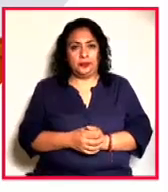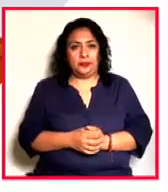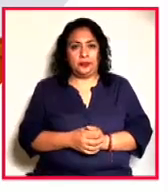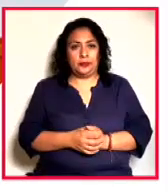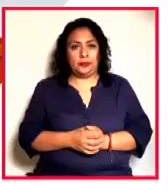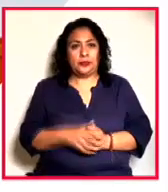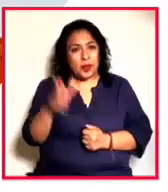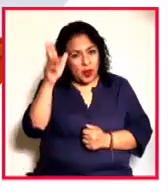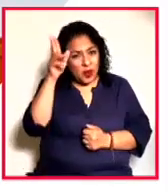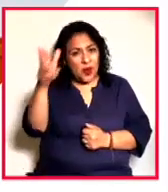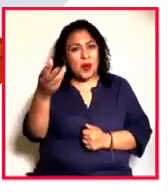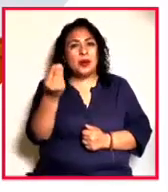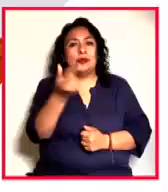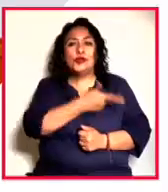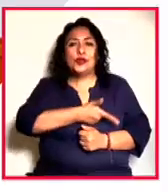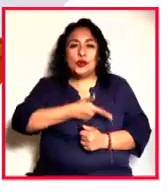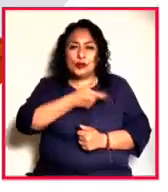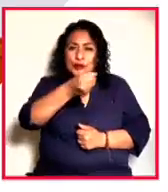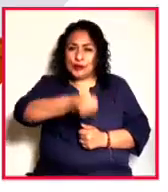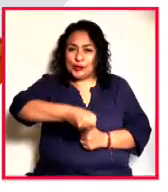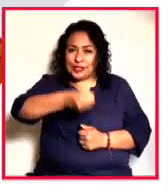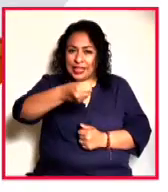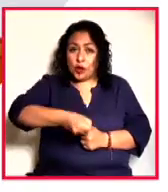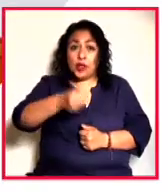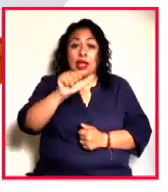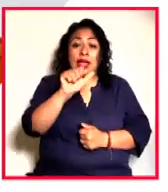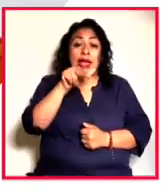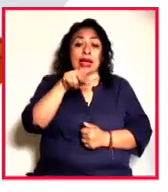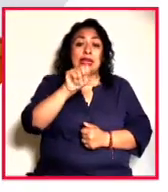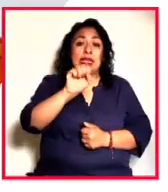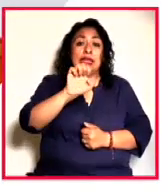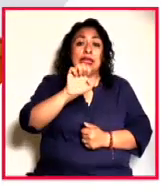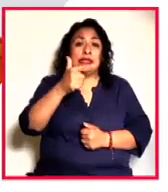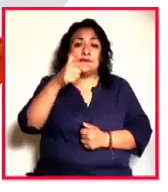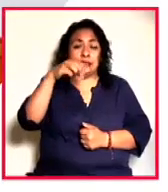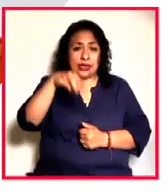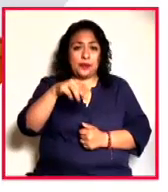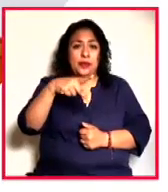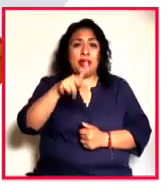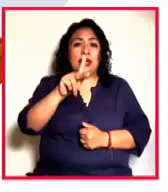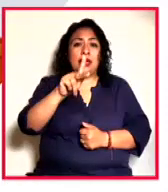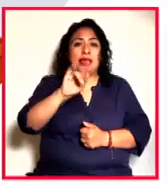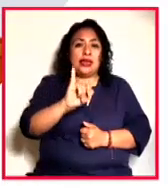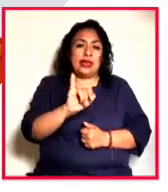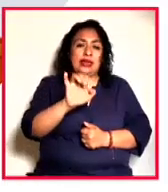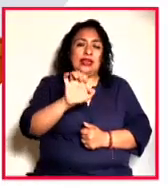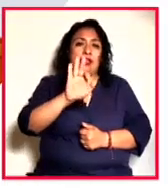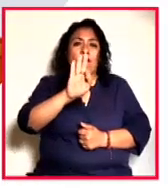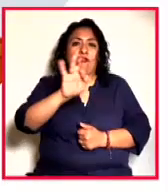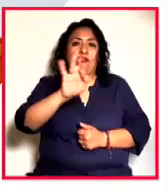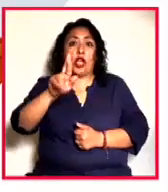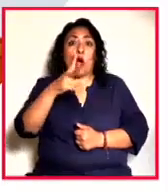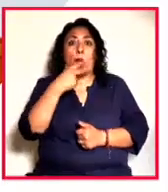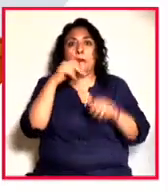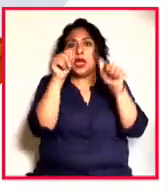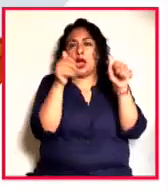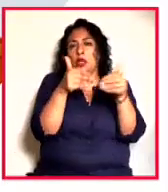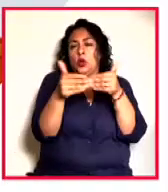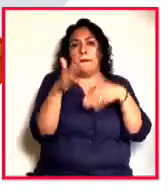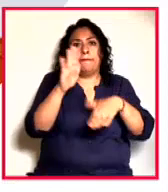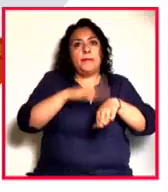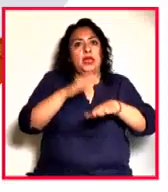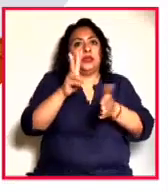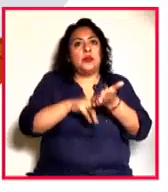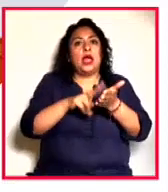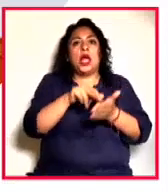Hola, ¿qué tal? Mucho gusto saludarles. Anselm Kiefer es uno de los artistas alemanes contemporáneos más valorados. Este alumno de